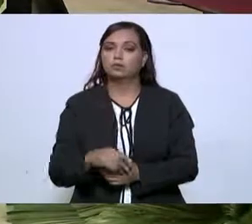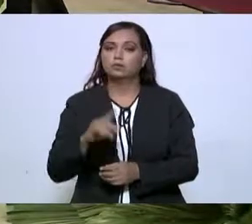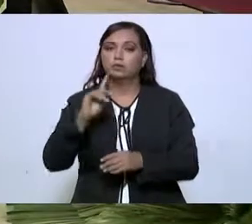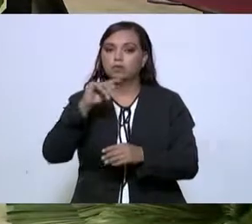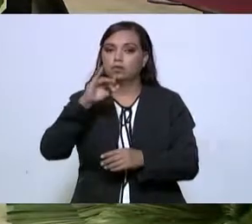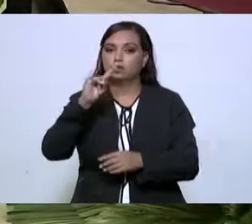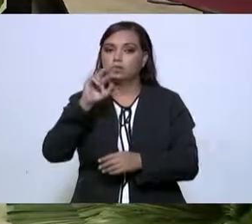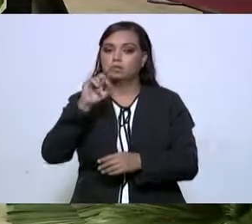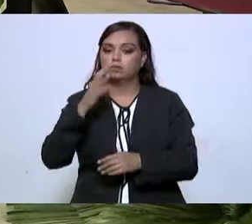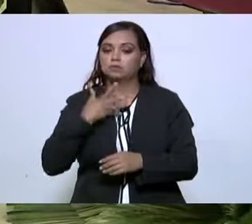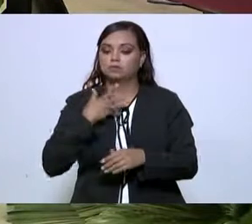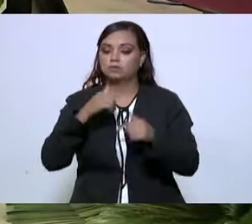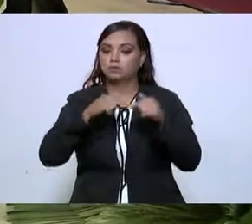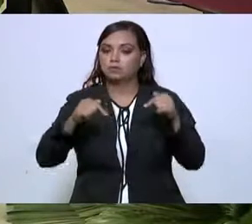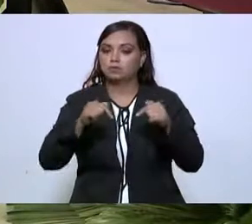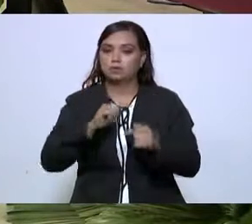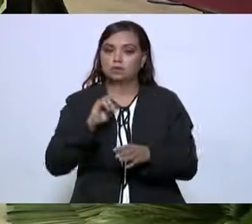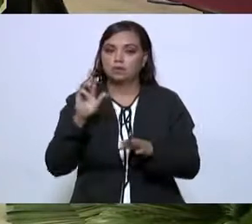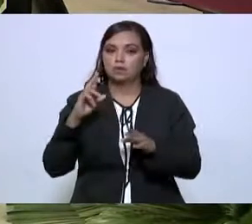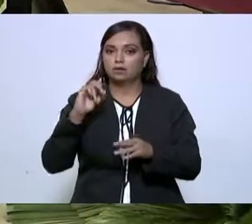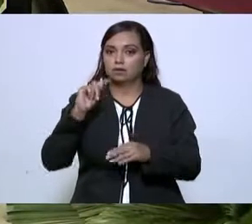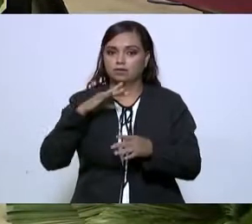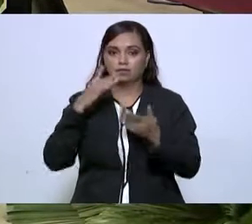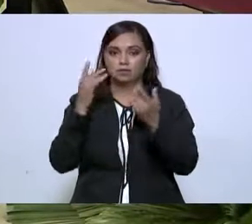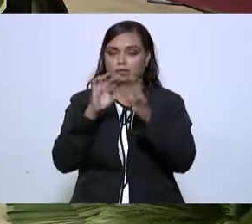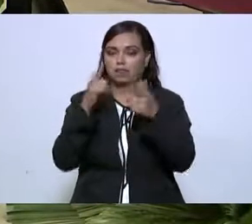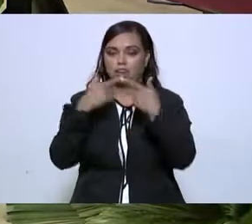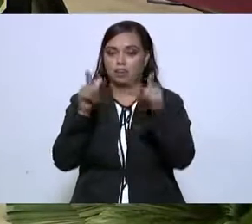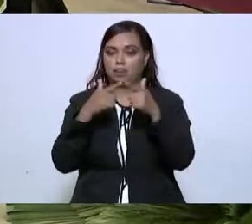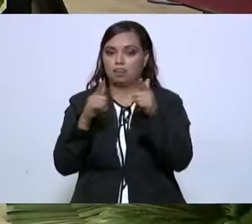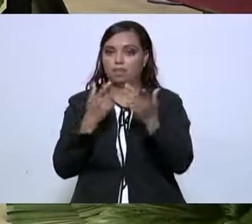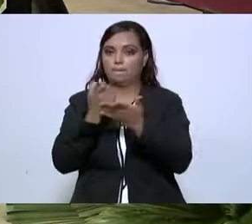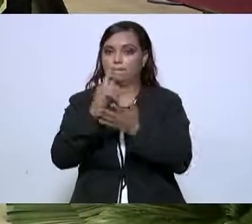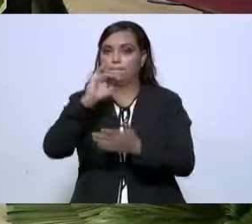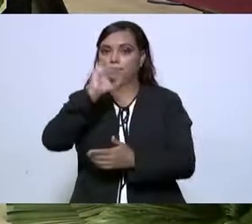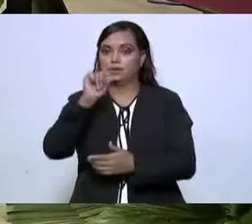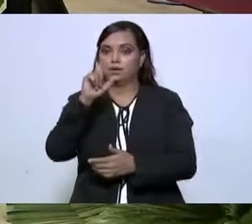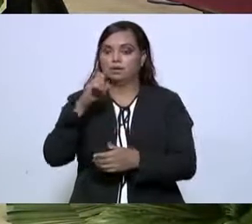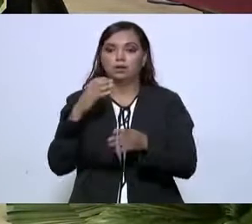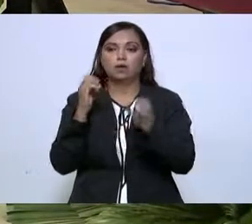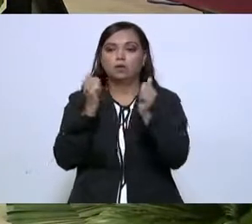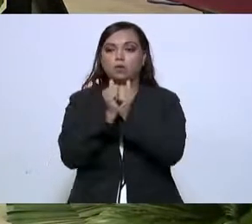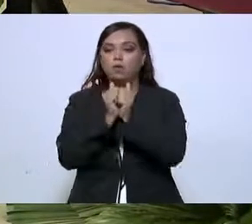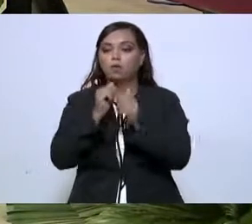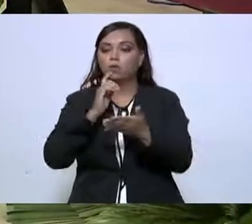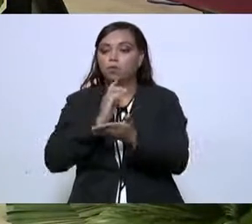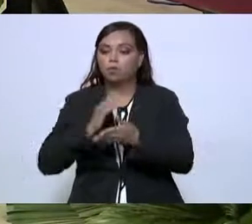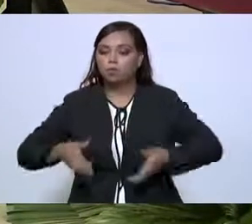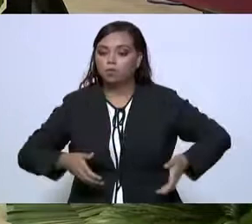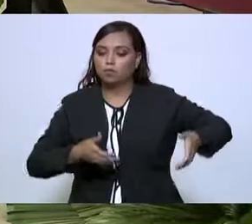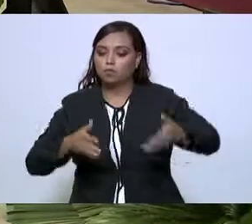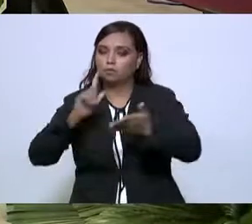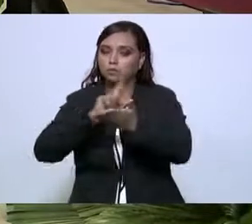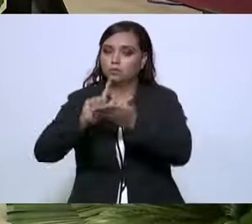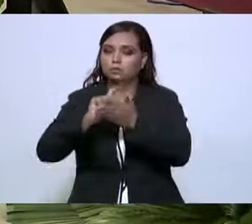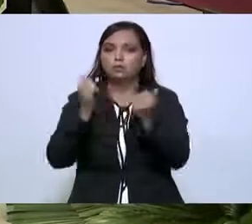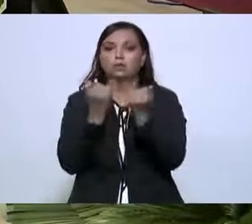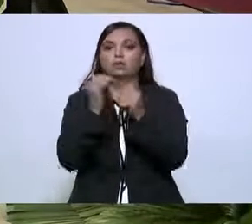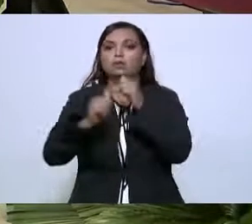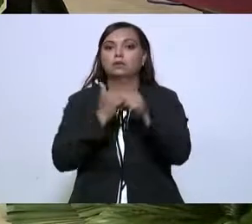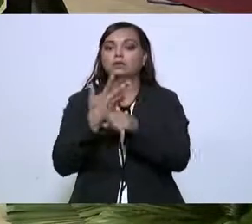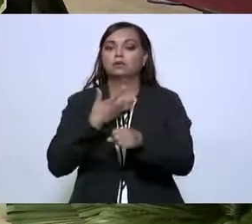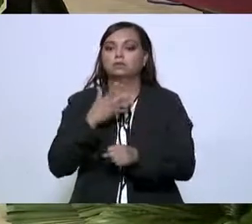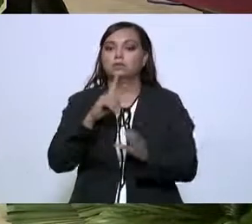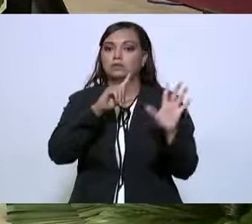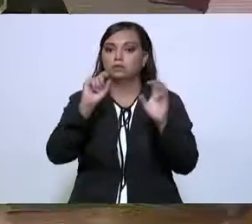que tenemos de la Red Federal Libre de Peaje en el programa de conservación de carreteras. Para este año tuvimos 745